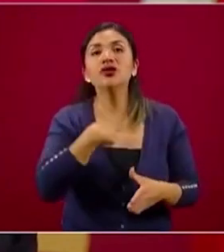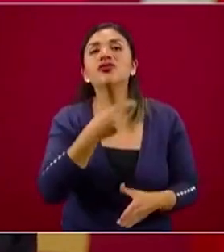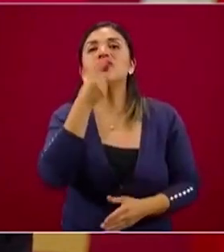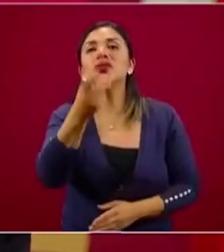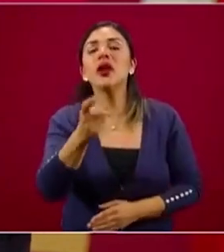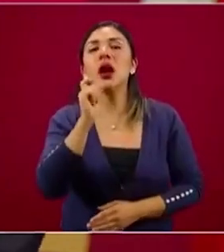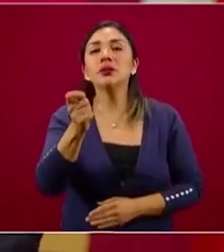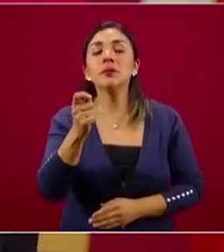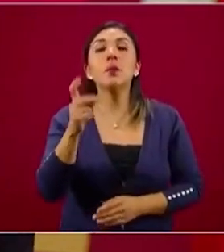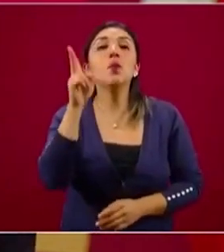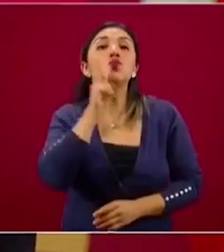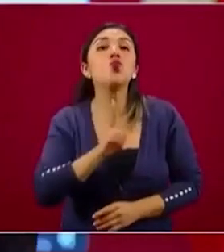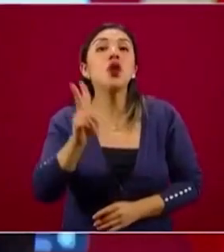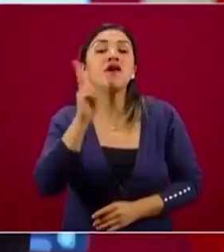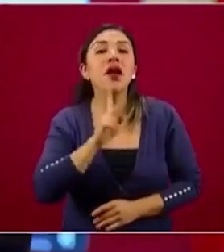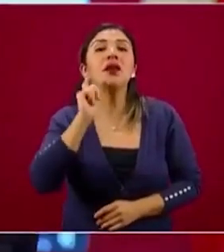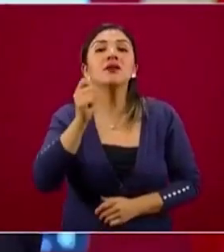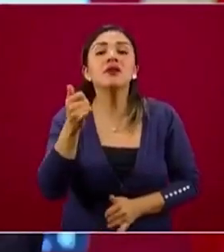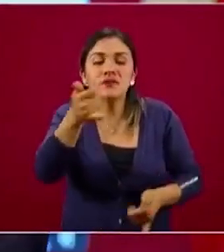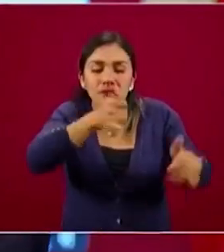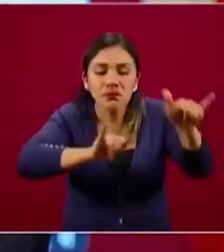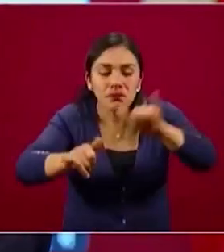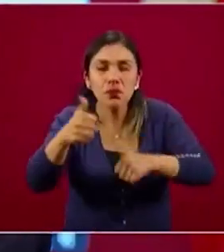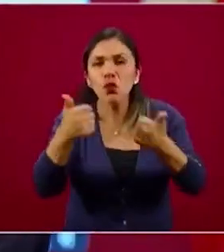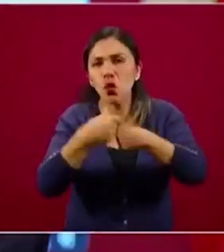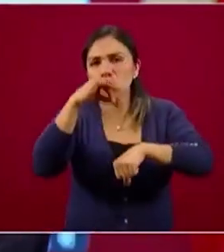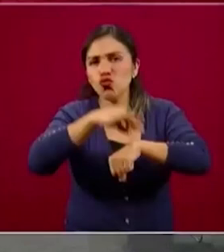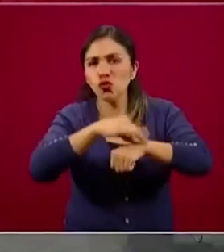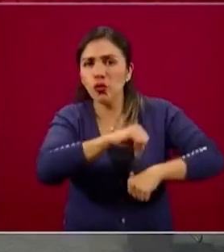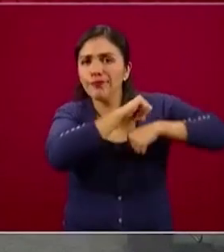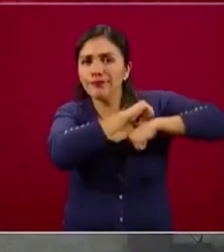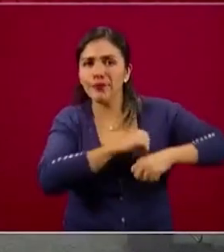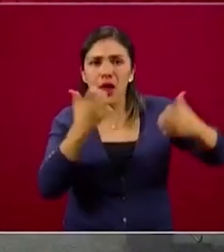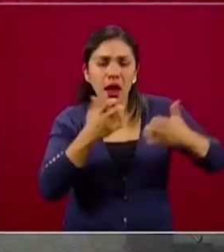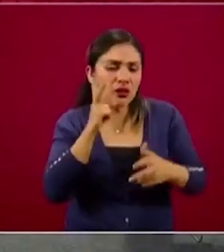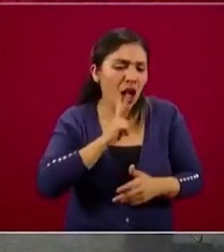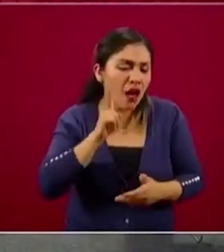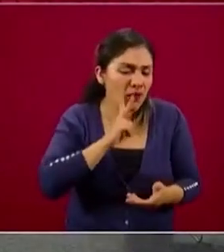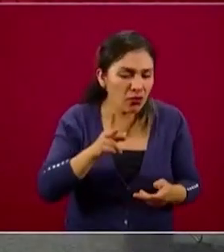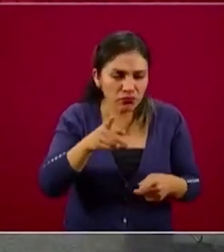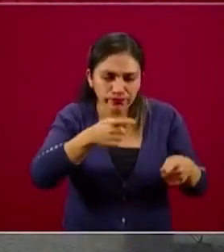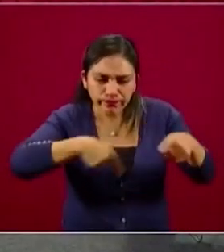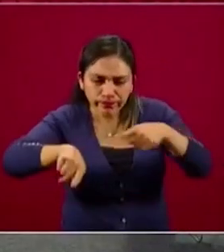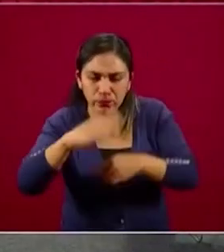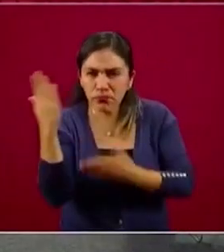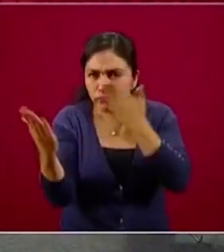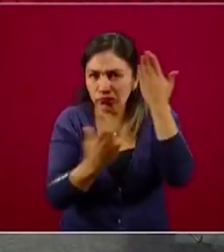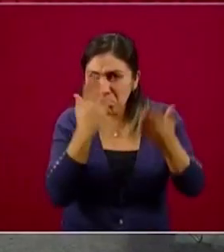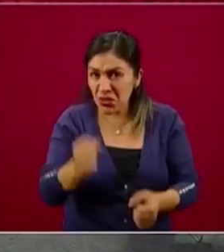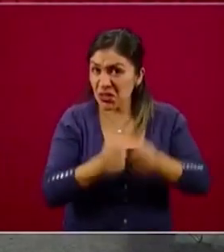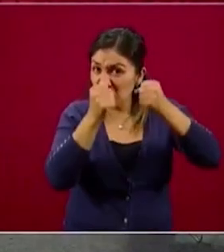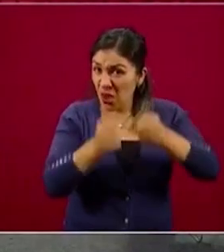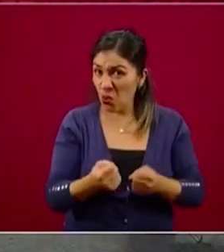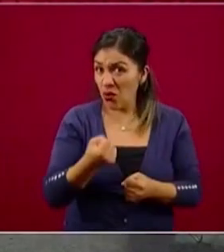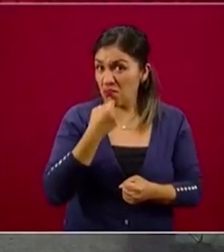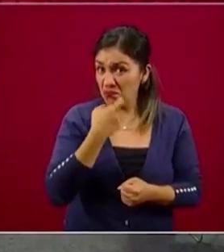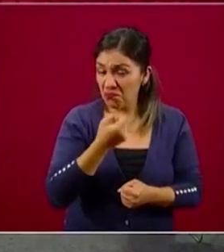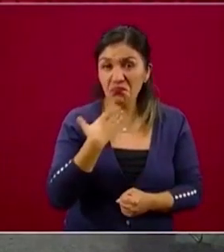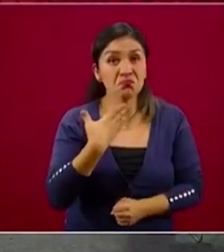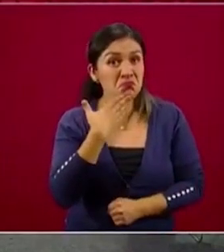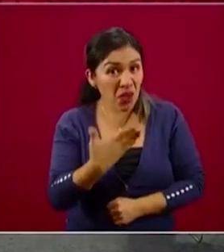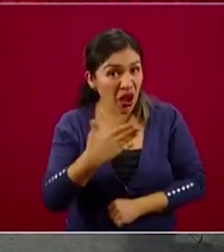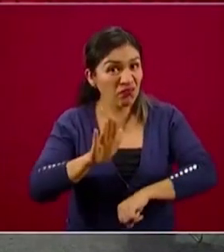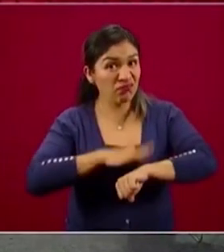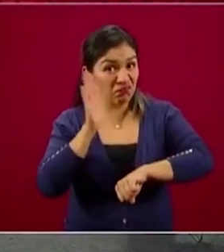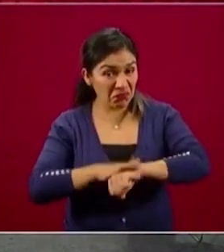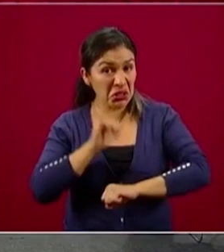ensayos clínicos son los experimentos médicos que se hacen para evaluar la seguridad, en primer lugar, la